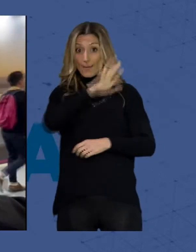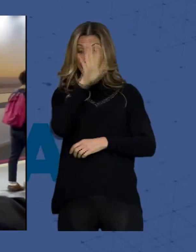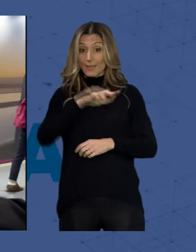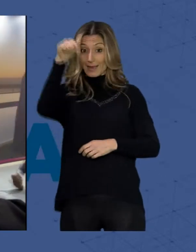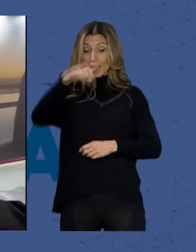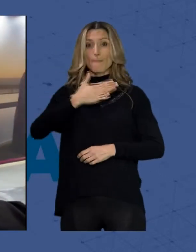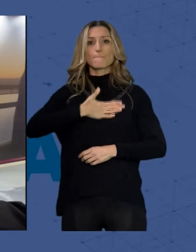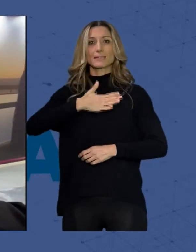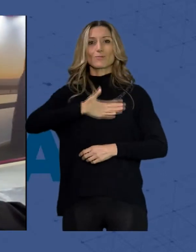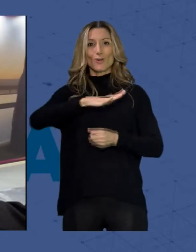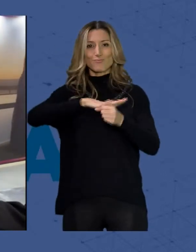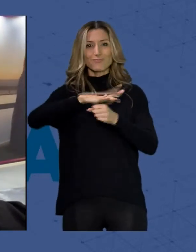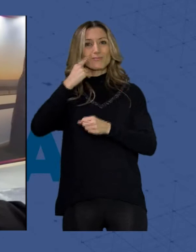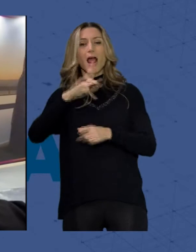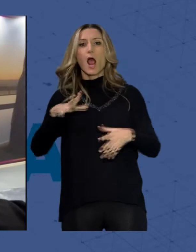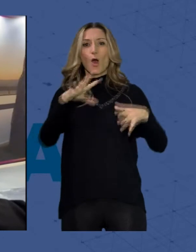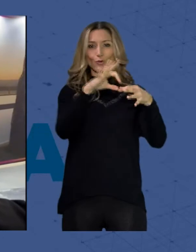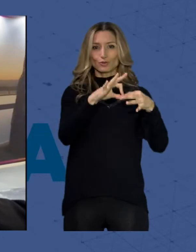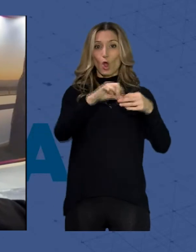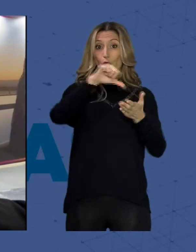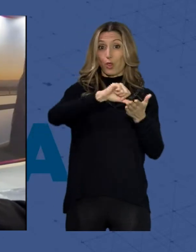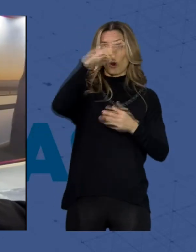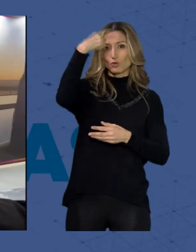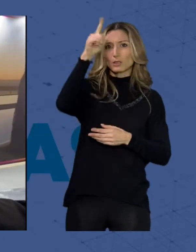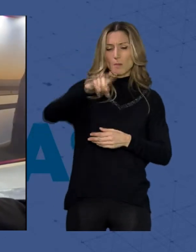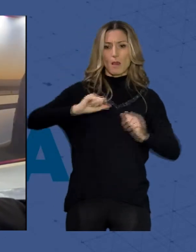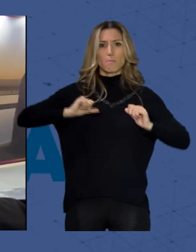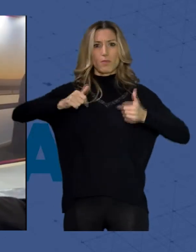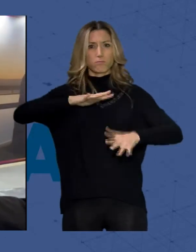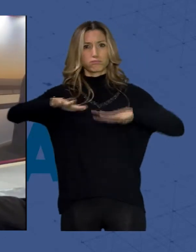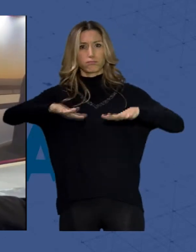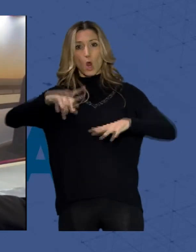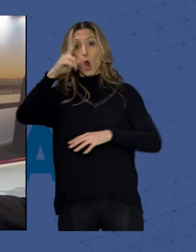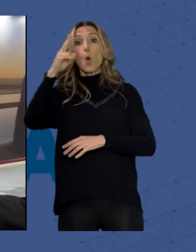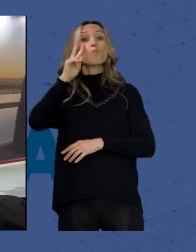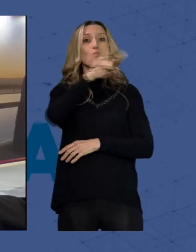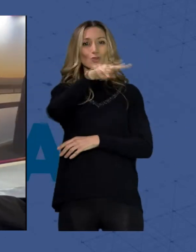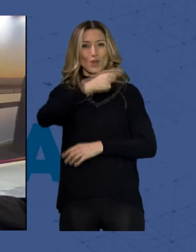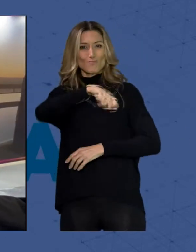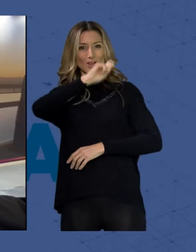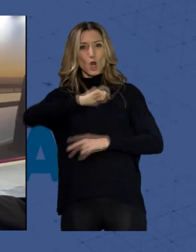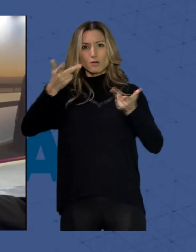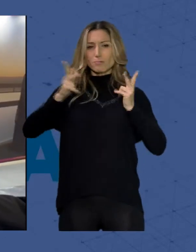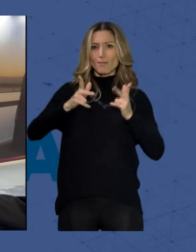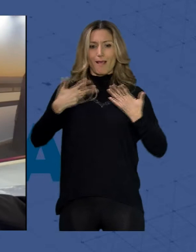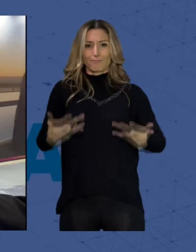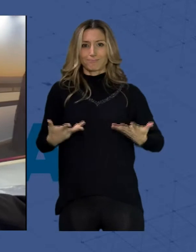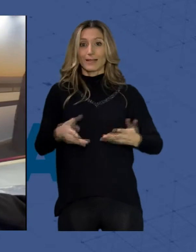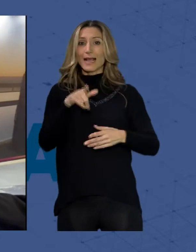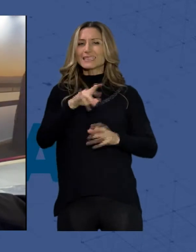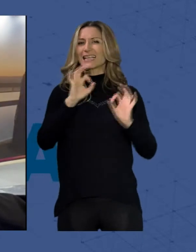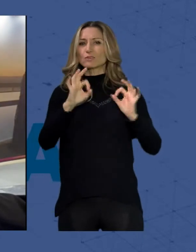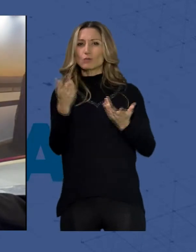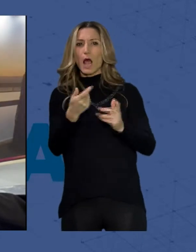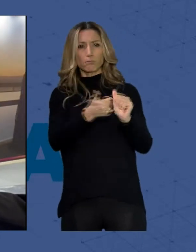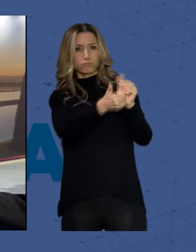unido a la ciudad de la cultura y a la inminente puesta en marcha del Museo del Realismo Español Contemporáneo nos sitúa evidentemente como una gran